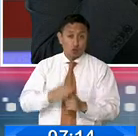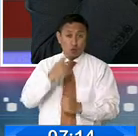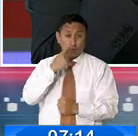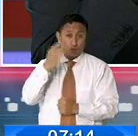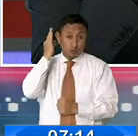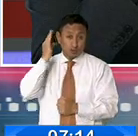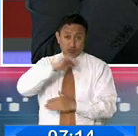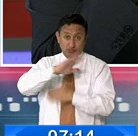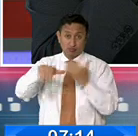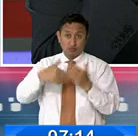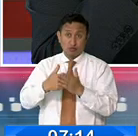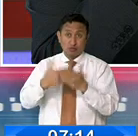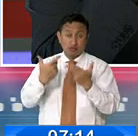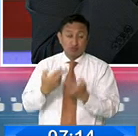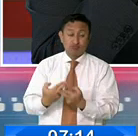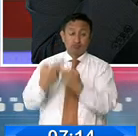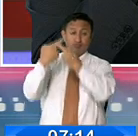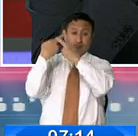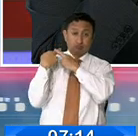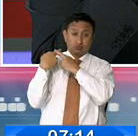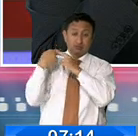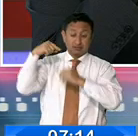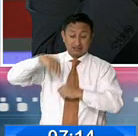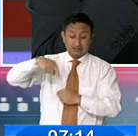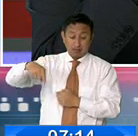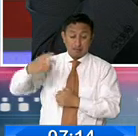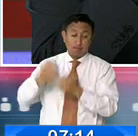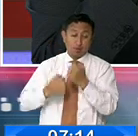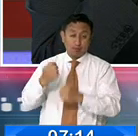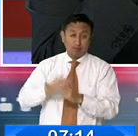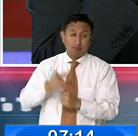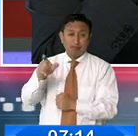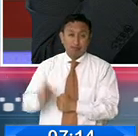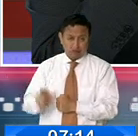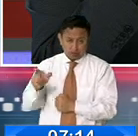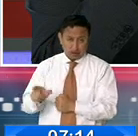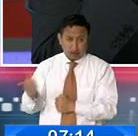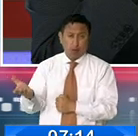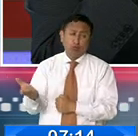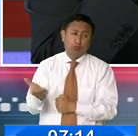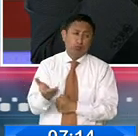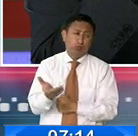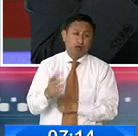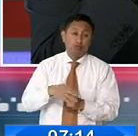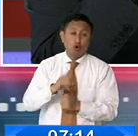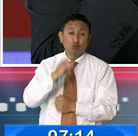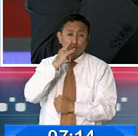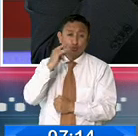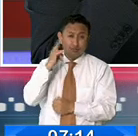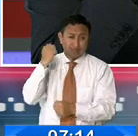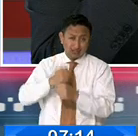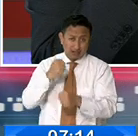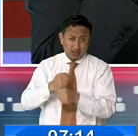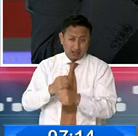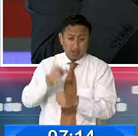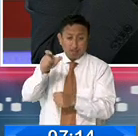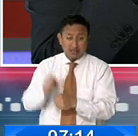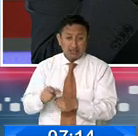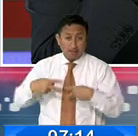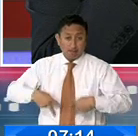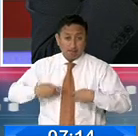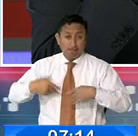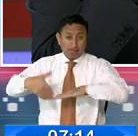tenemos una gran responsabilidad frente a esta problemática de la mendicidad, el trabajo infantil, habitantes de calle.